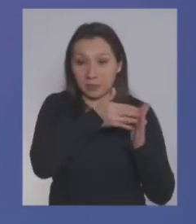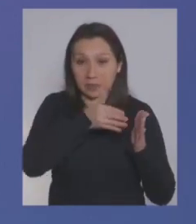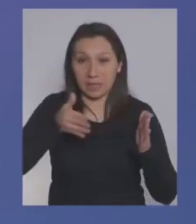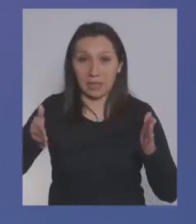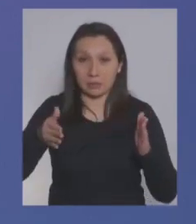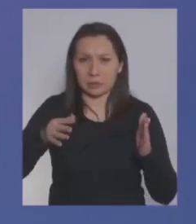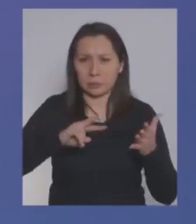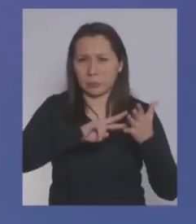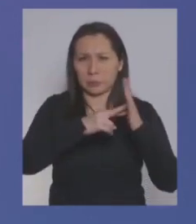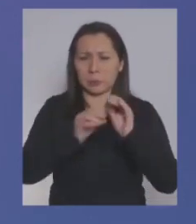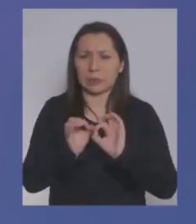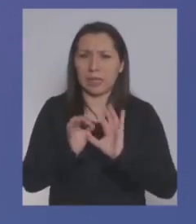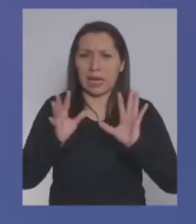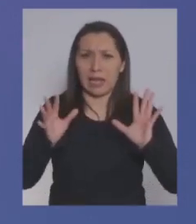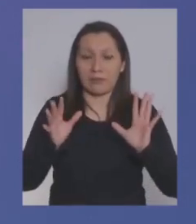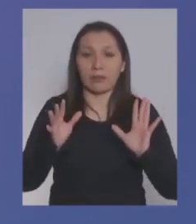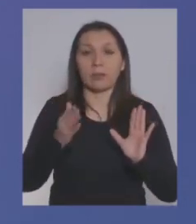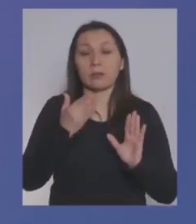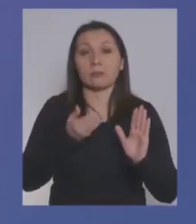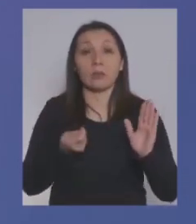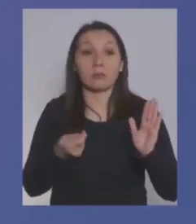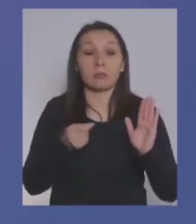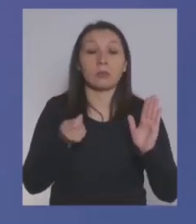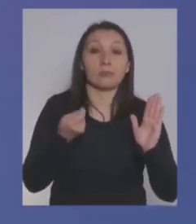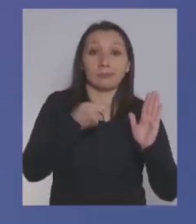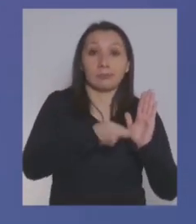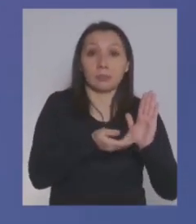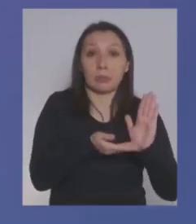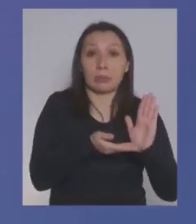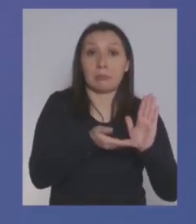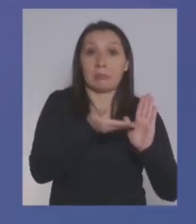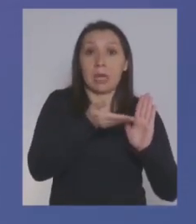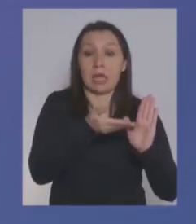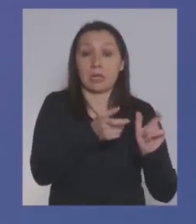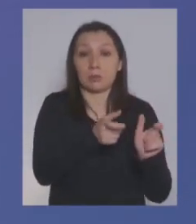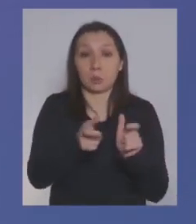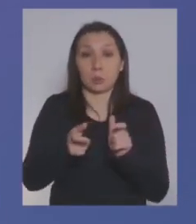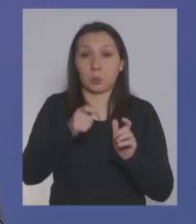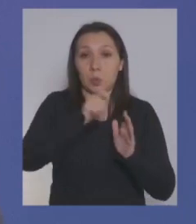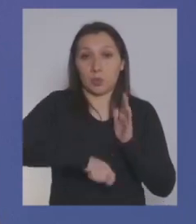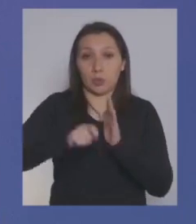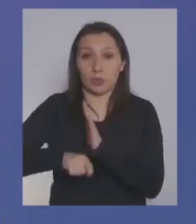de gran crisis en lugar de subirle el costo de contratación